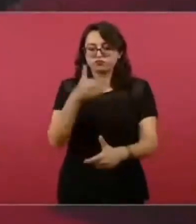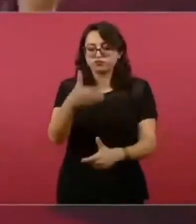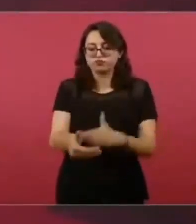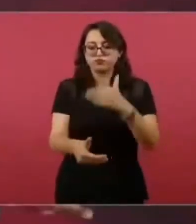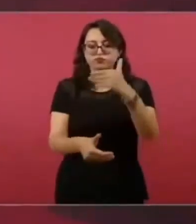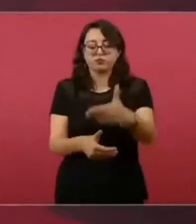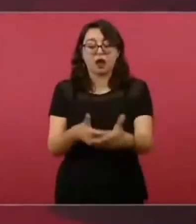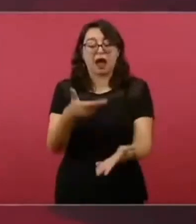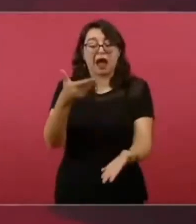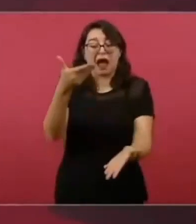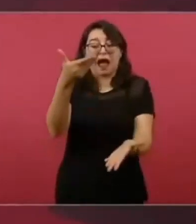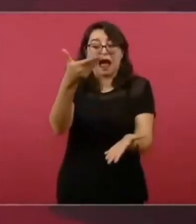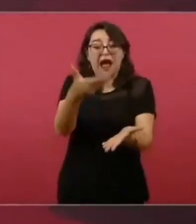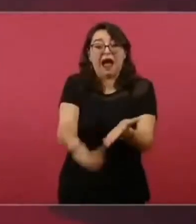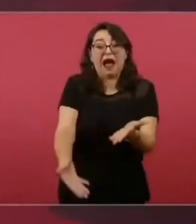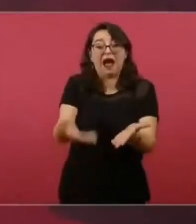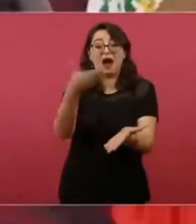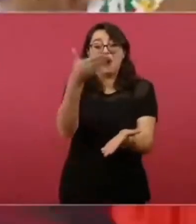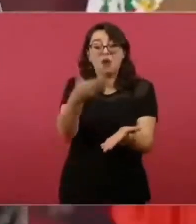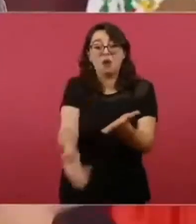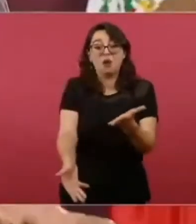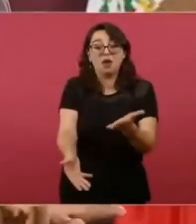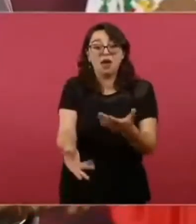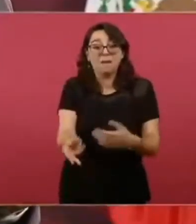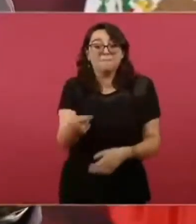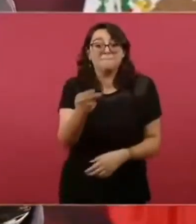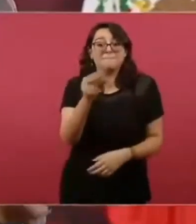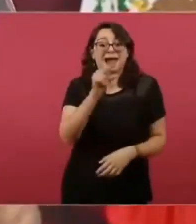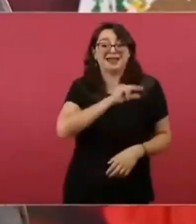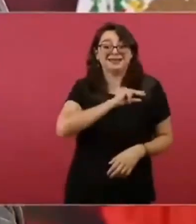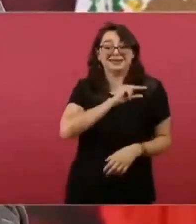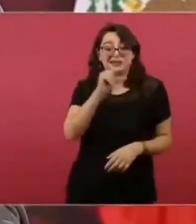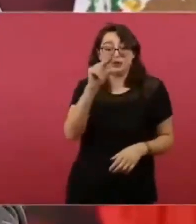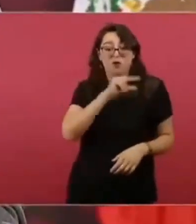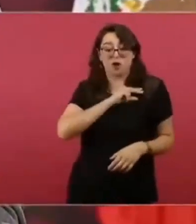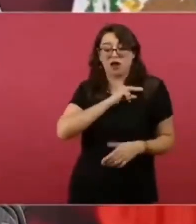gerente es Claudio X. González.